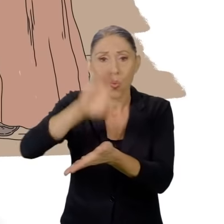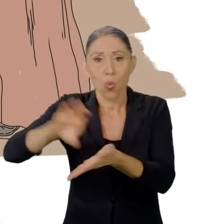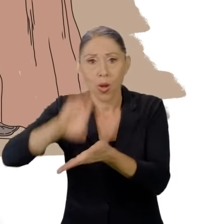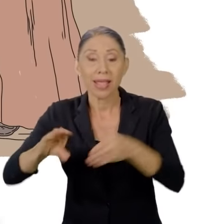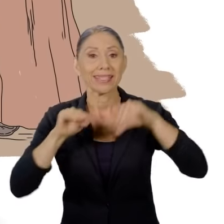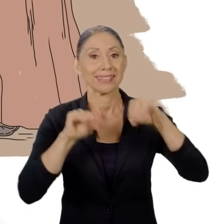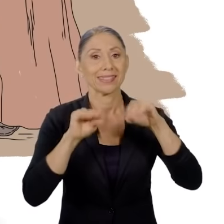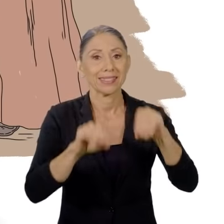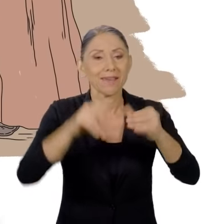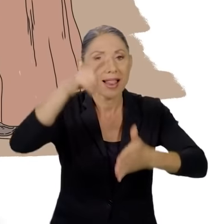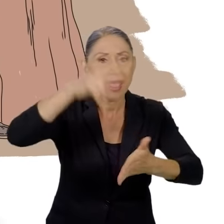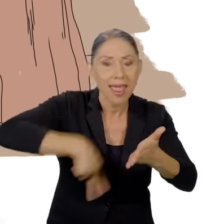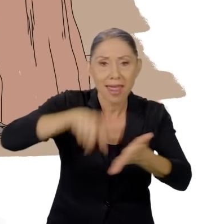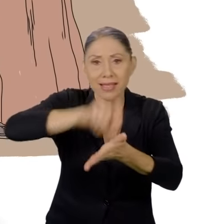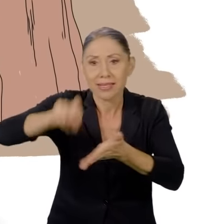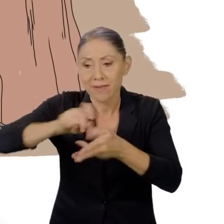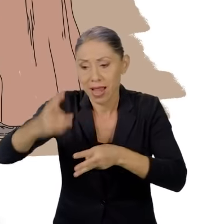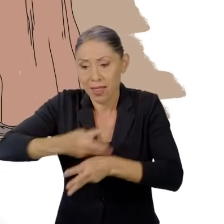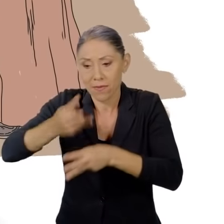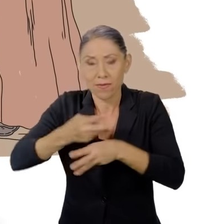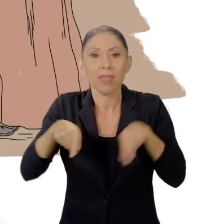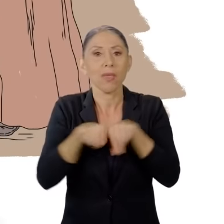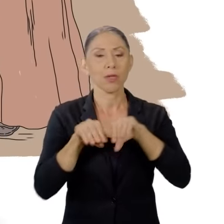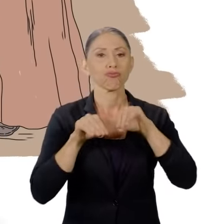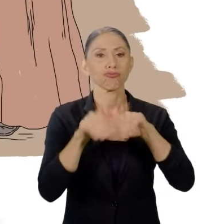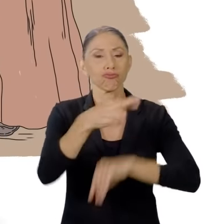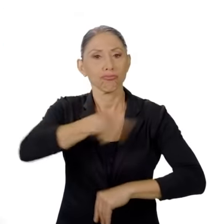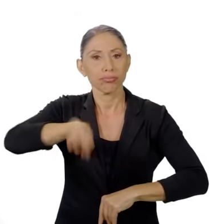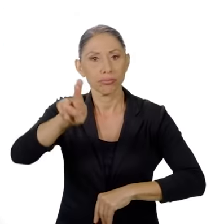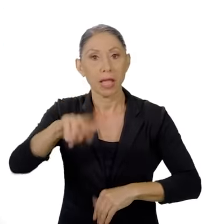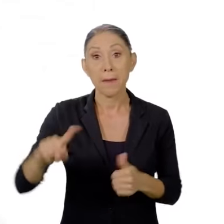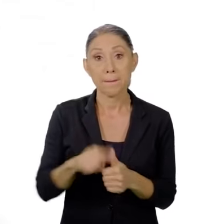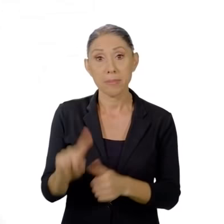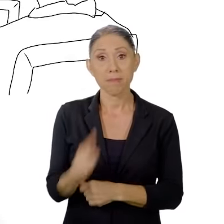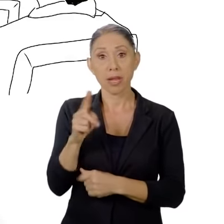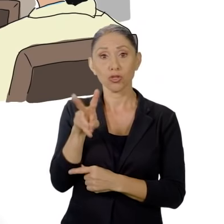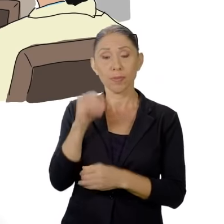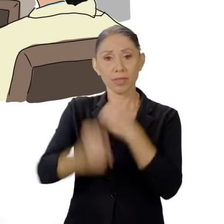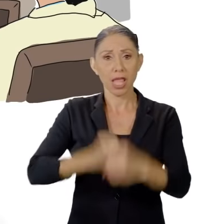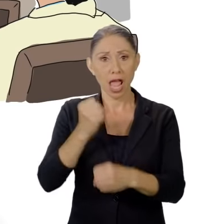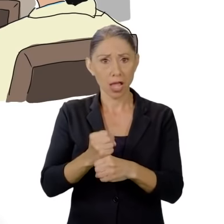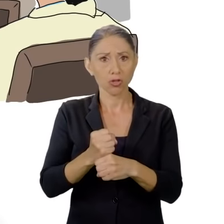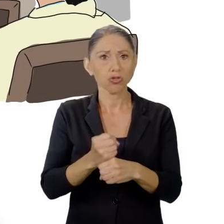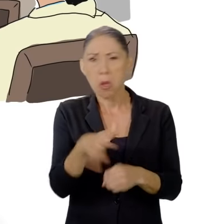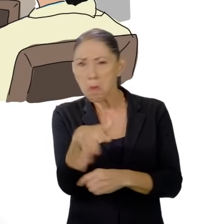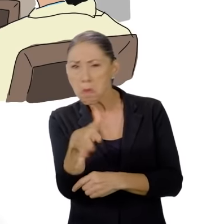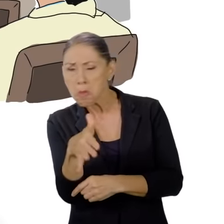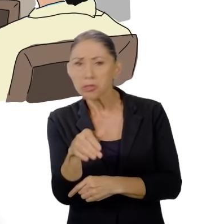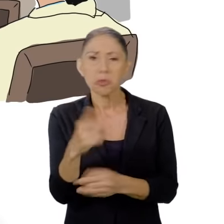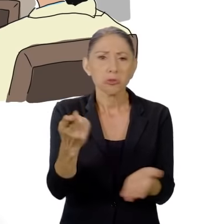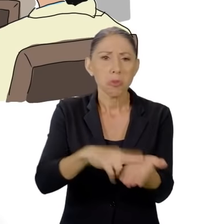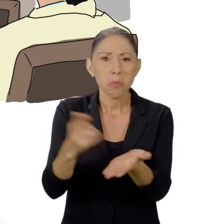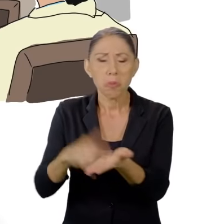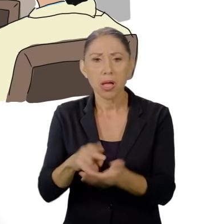Se enseñaba a leer, escribir, aritmética y doctrina religiosa. En los primeros 20 años mantuvo una matrícula en